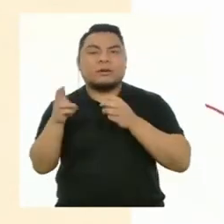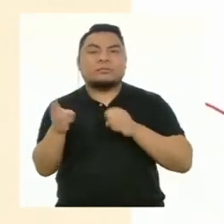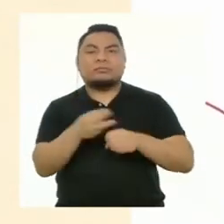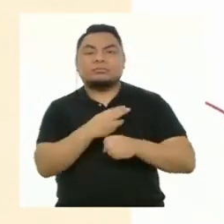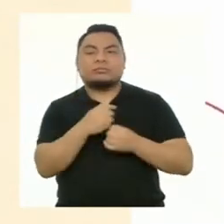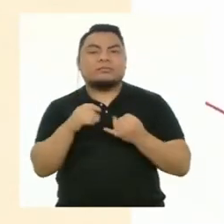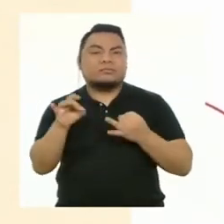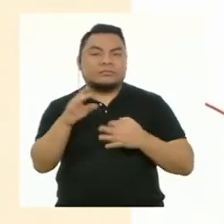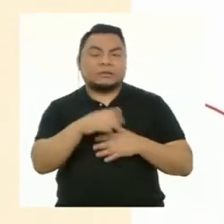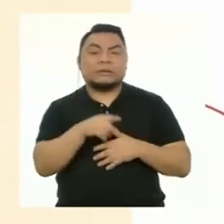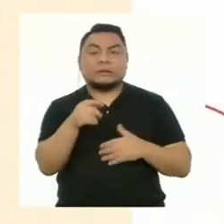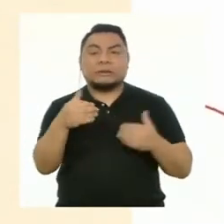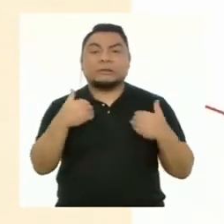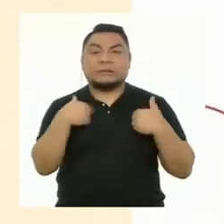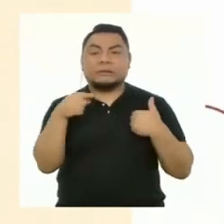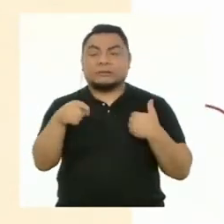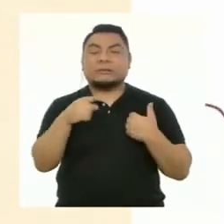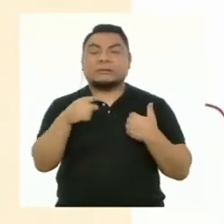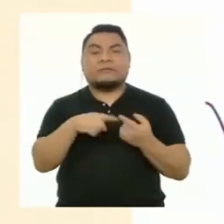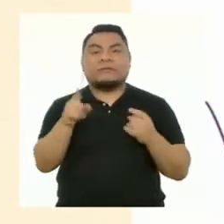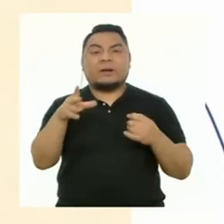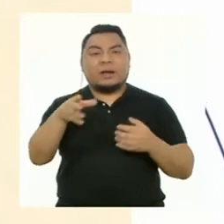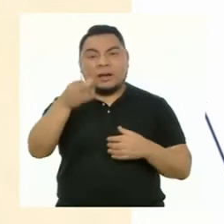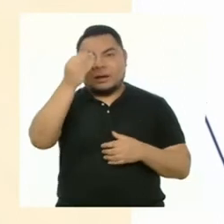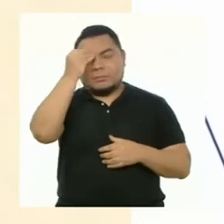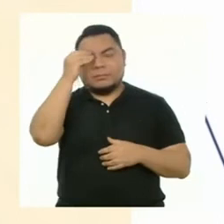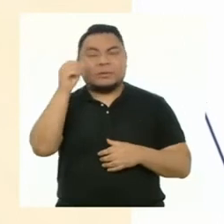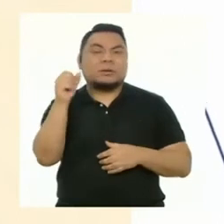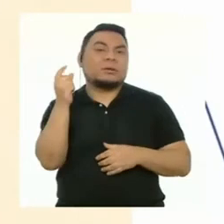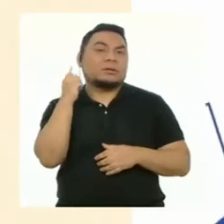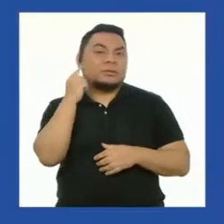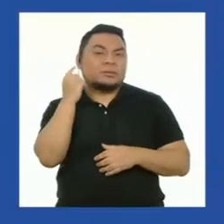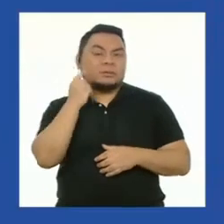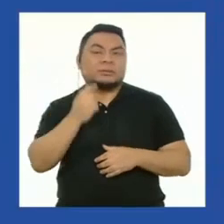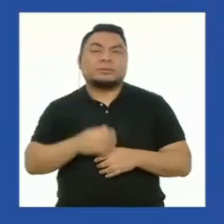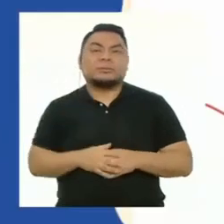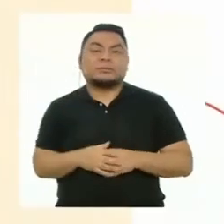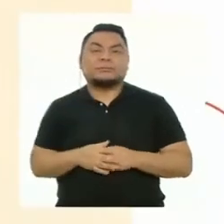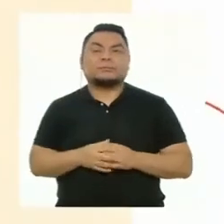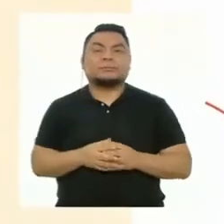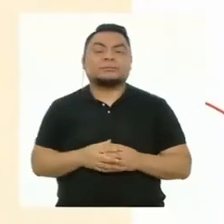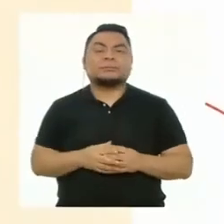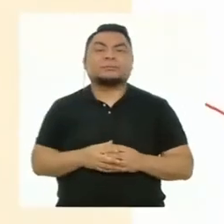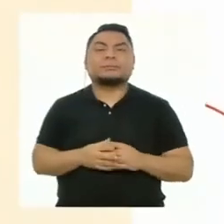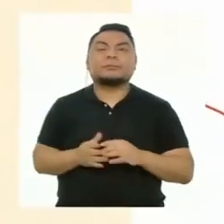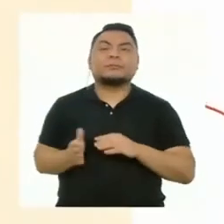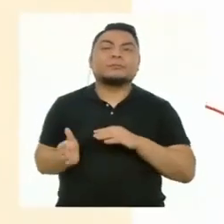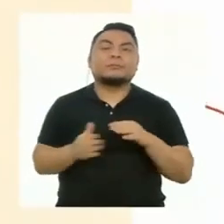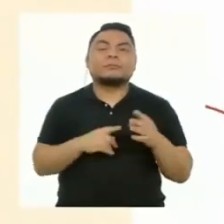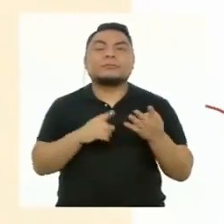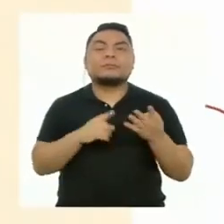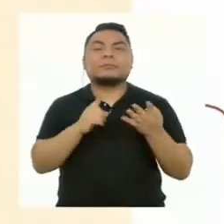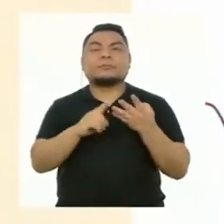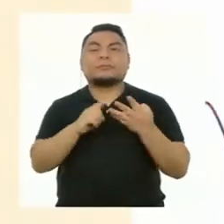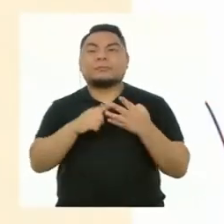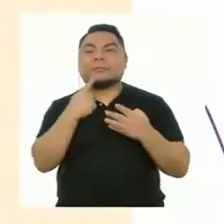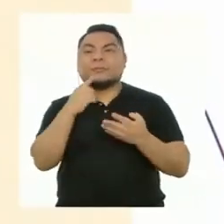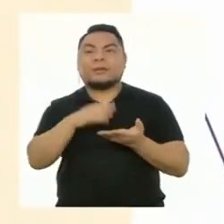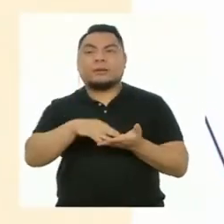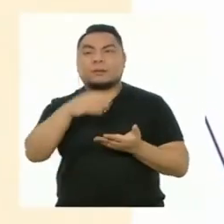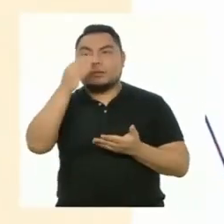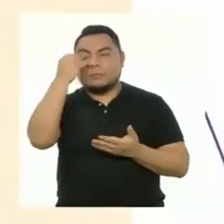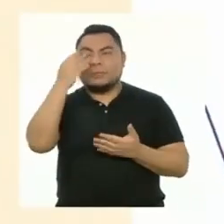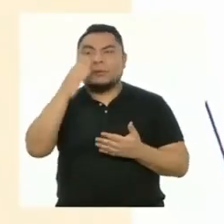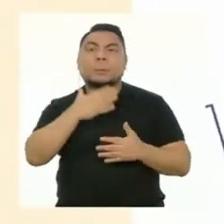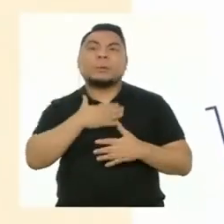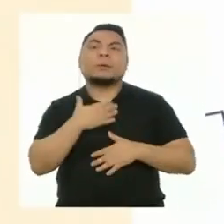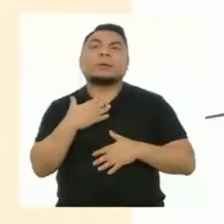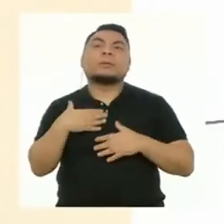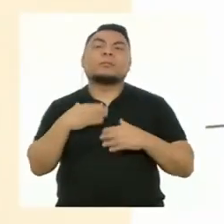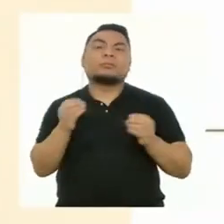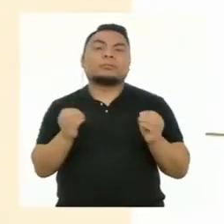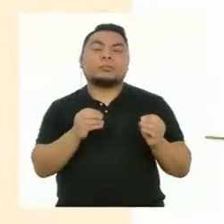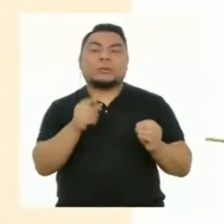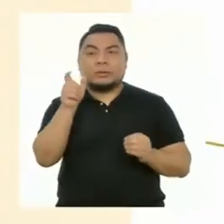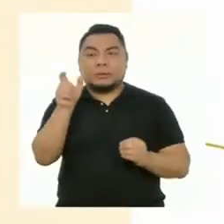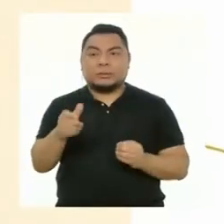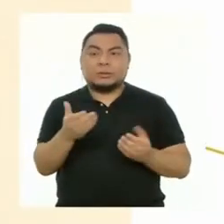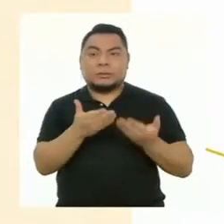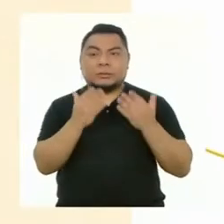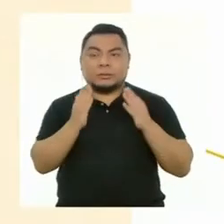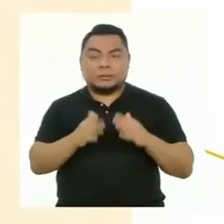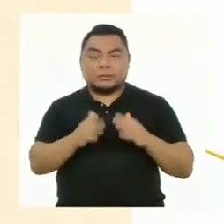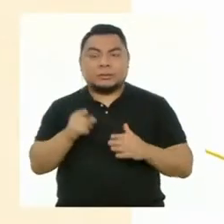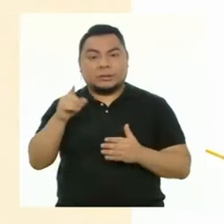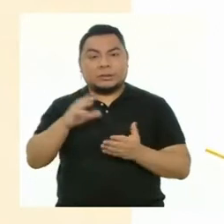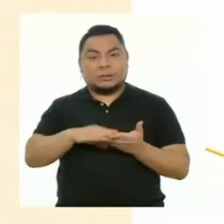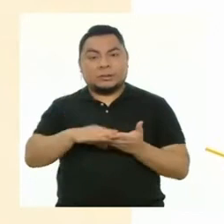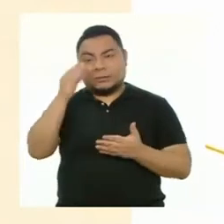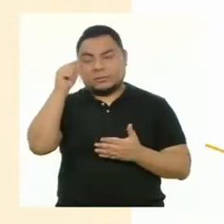oradores, tienden a tener este tipo de aprendizaje auditivo. Ahora, con el estilo de aprendizaje kinestésico, el estudiante